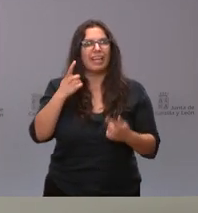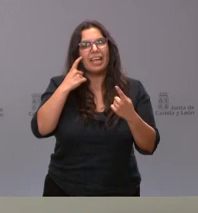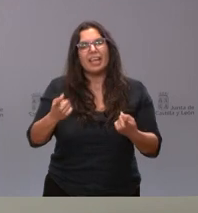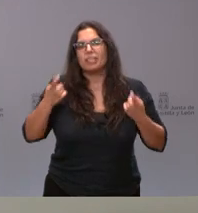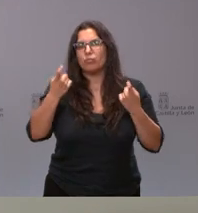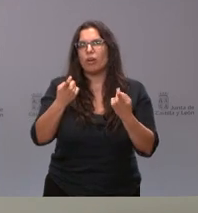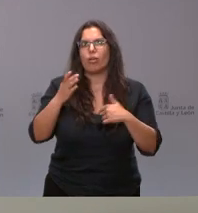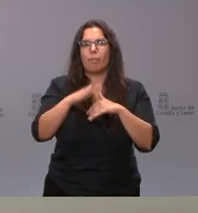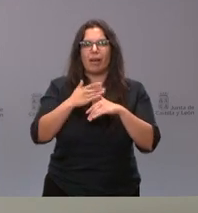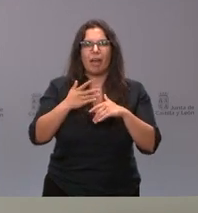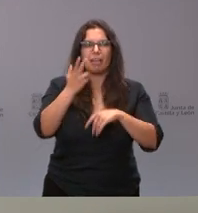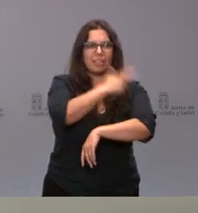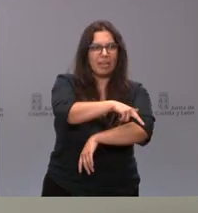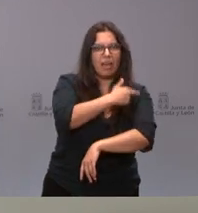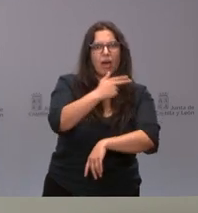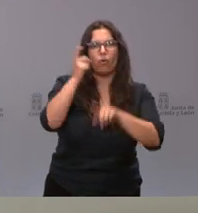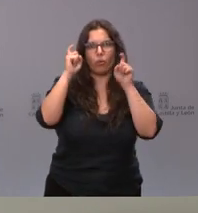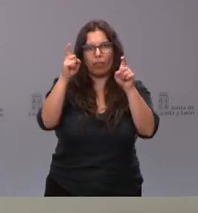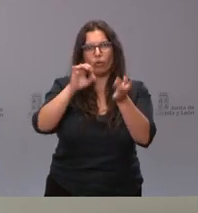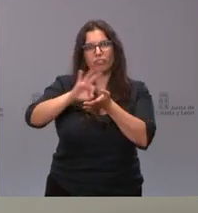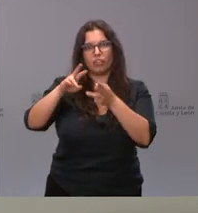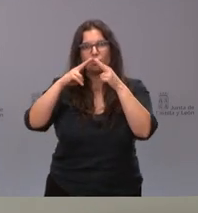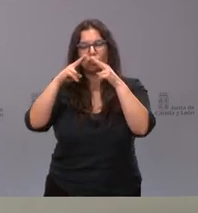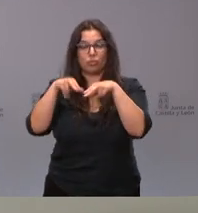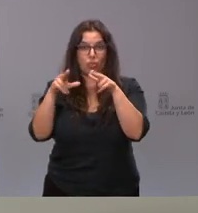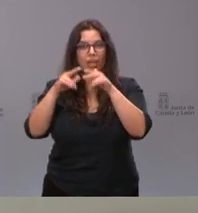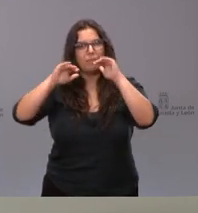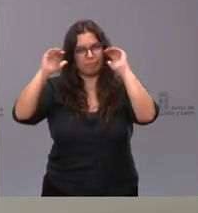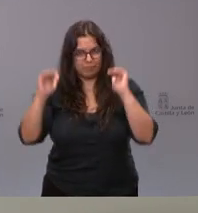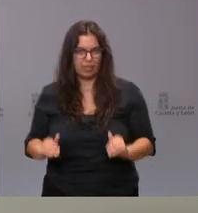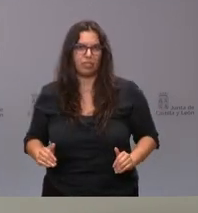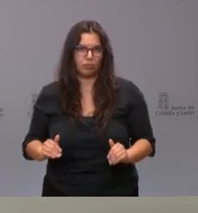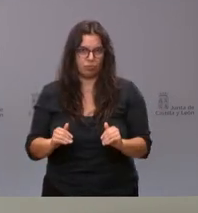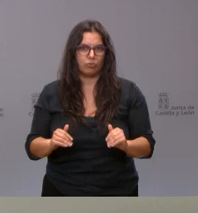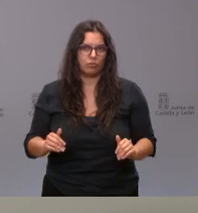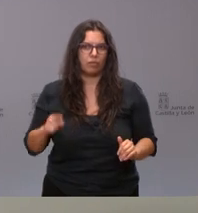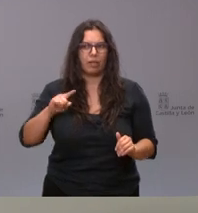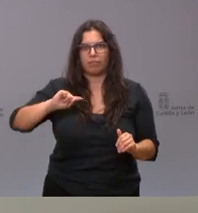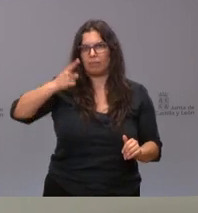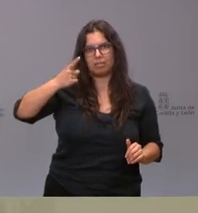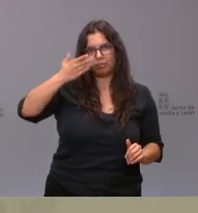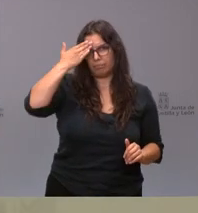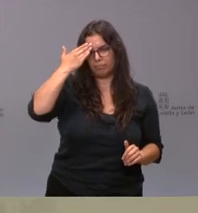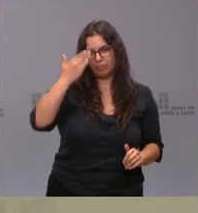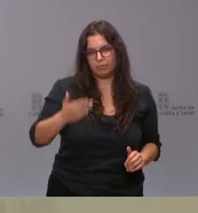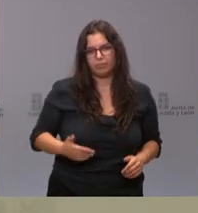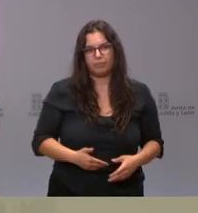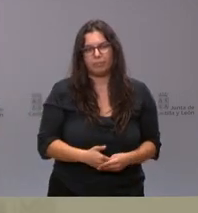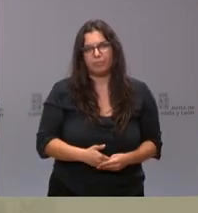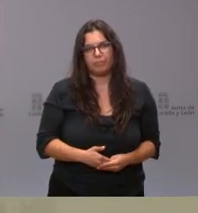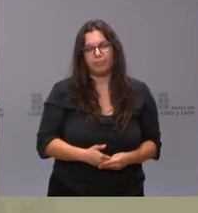el gasto en sanidad, en educación, en servicios sociales. Ahí nos vamos a dedicar a ello fundamental y esencialmente. Una última por mi parte.